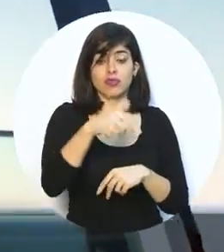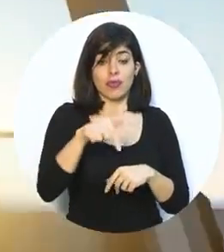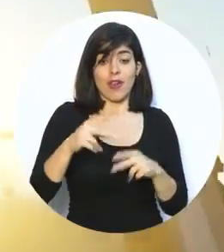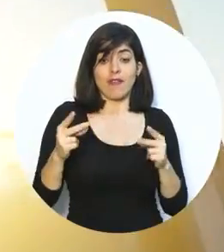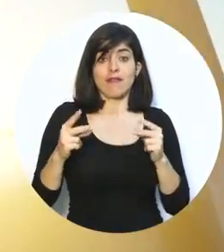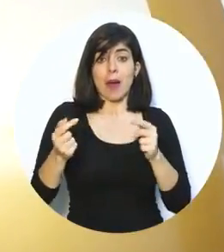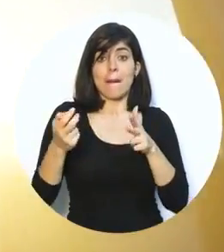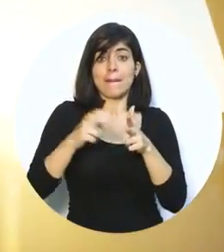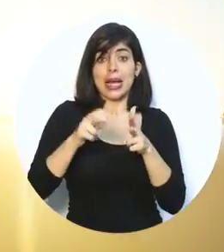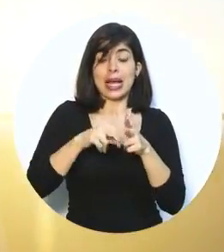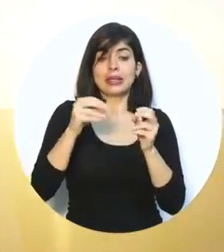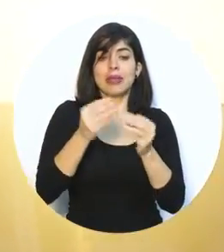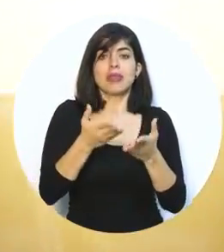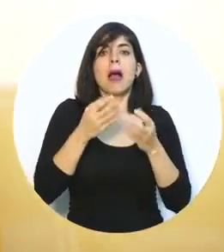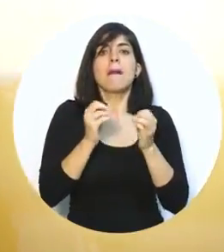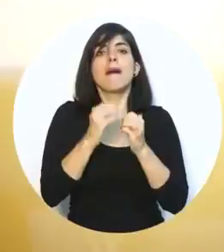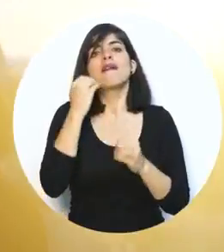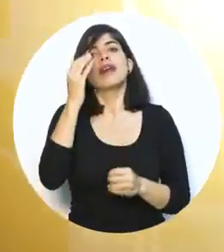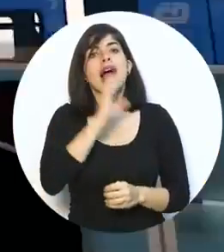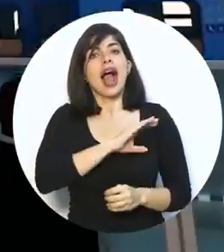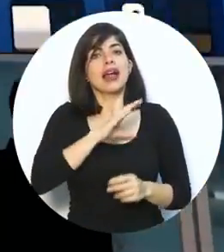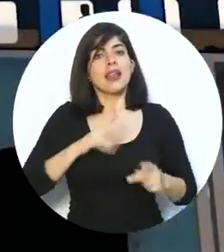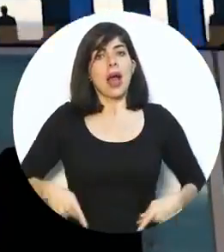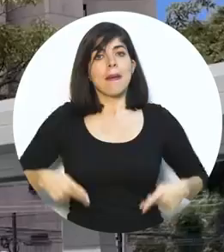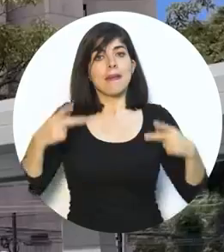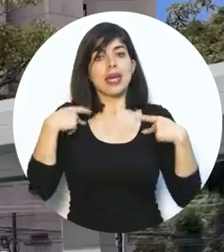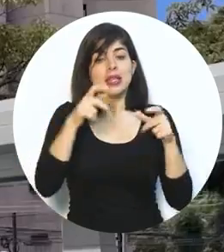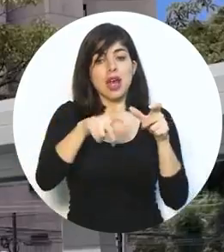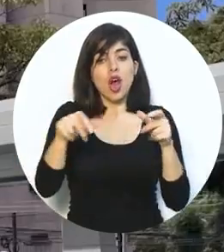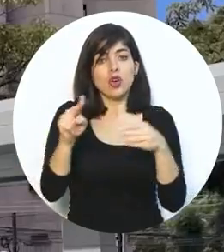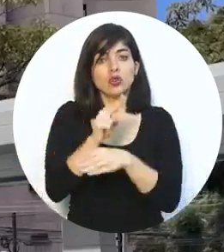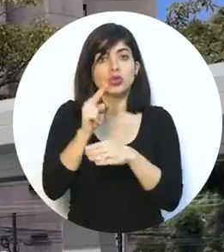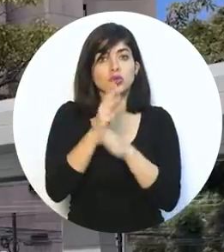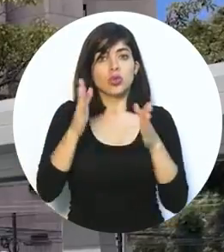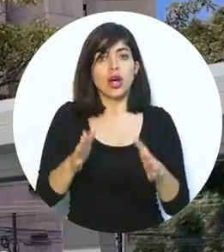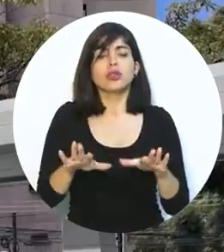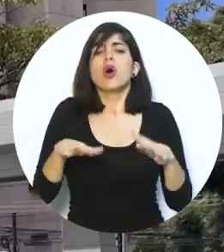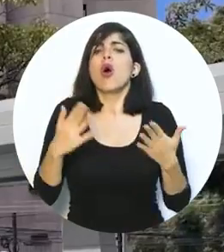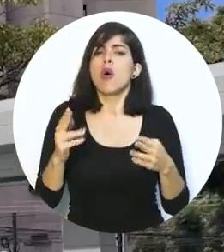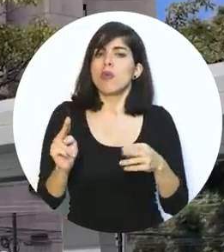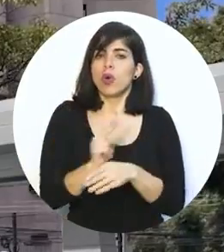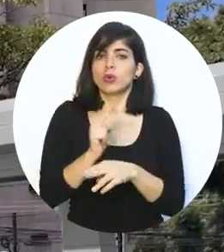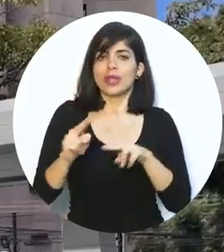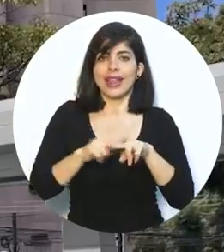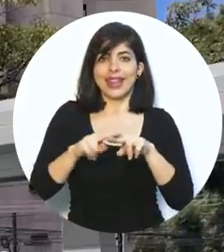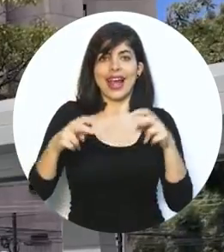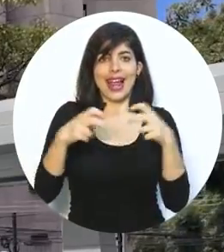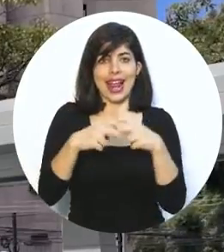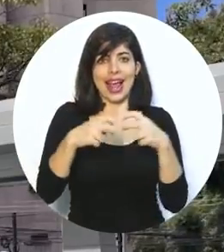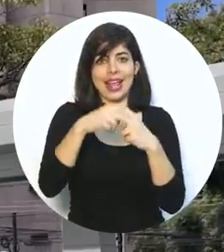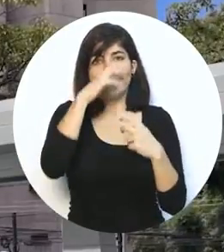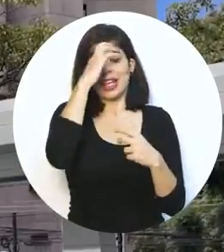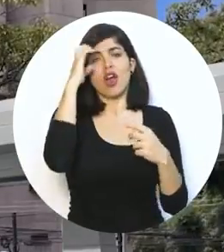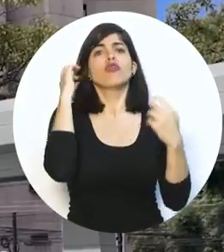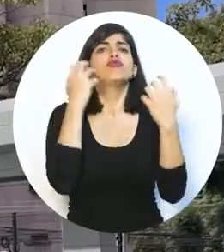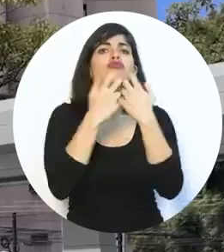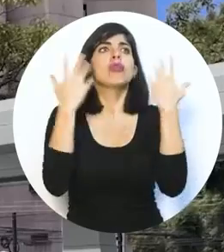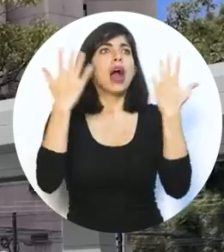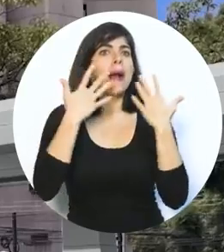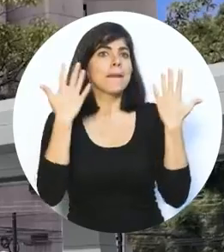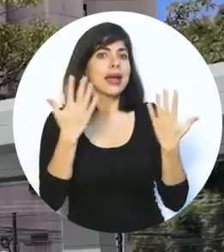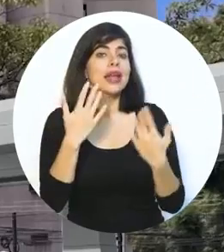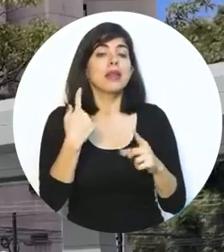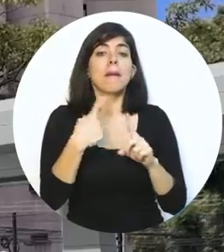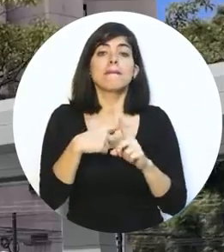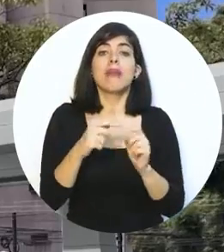transporte rápido de pasajeros facilitará la calidad de vida de los usuarios mediante el uso de trenes eléctricos amigables